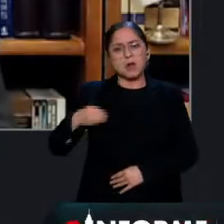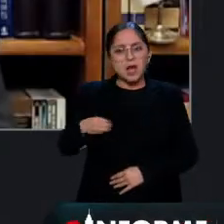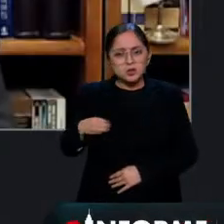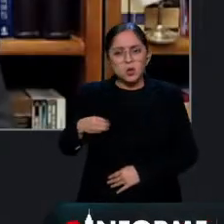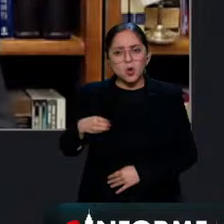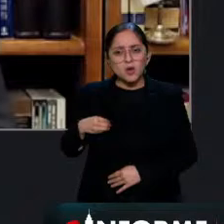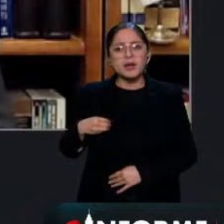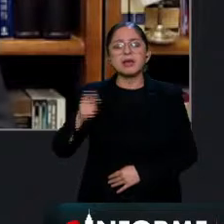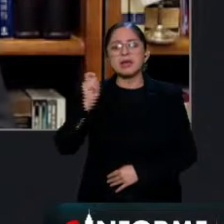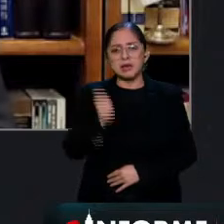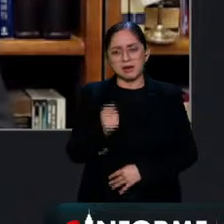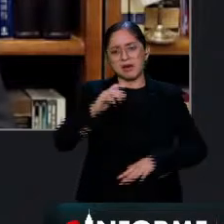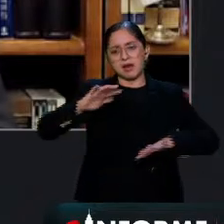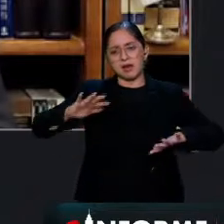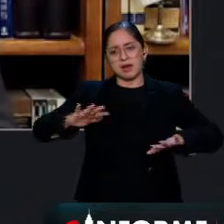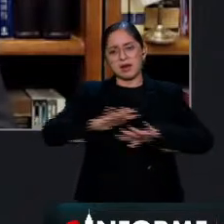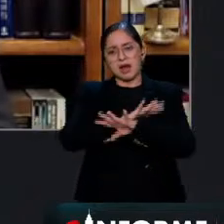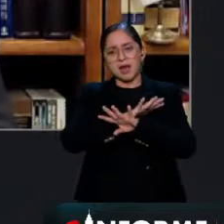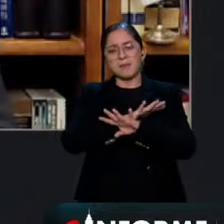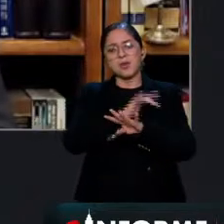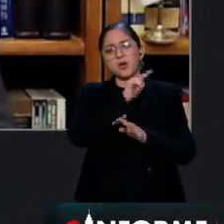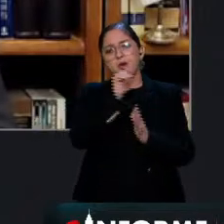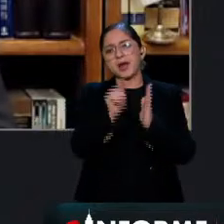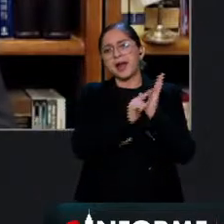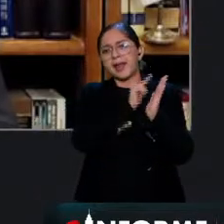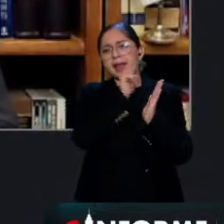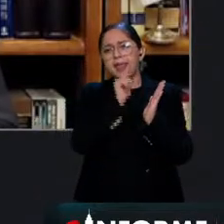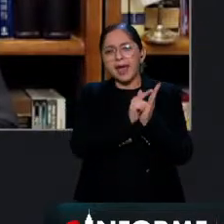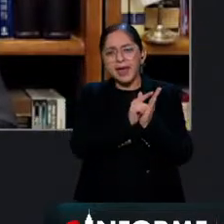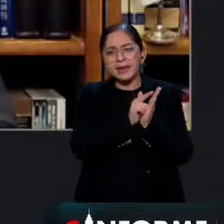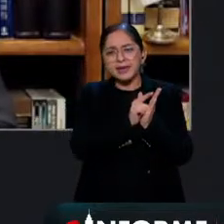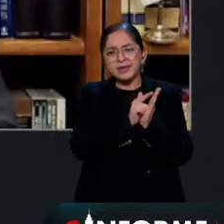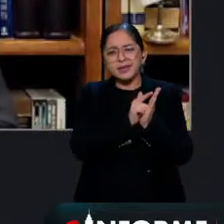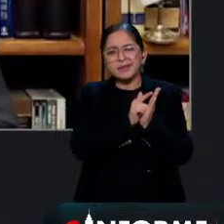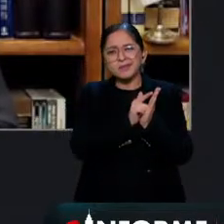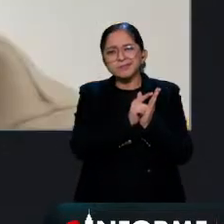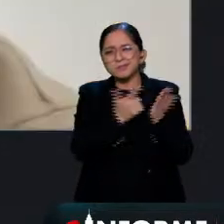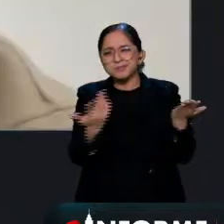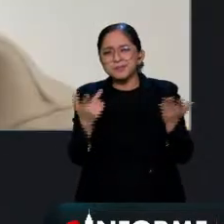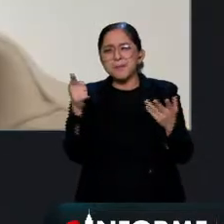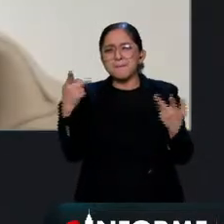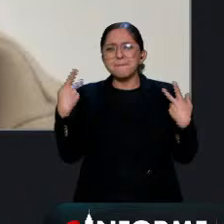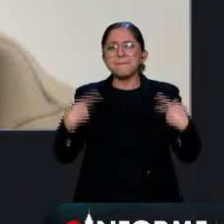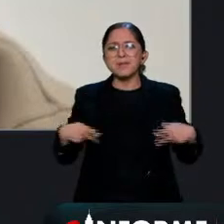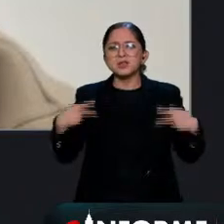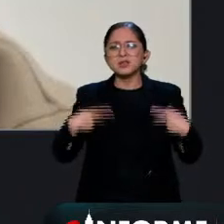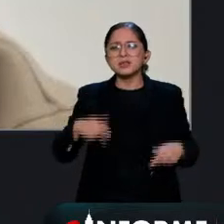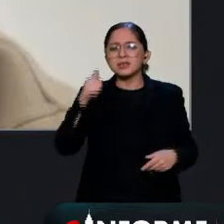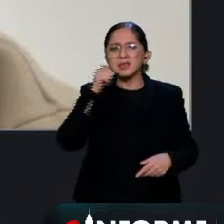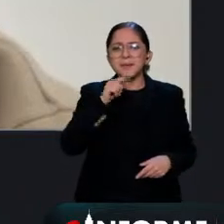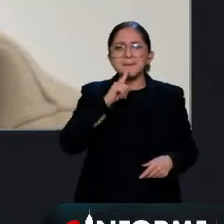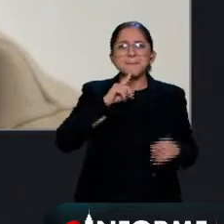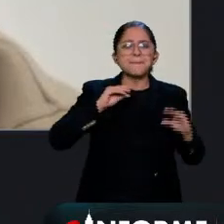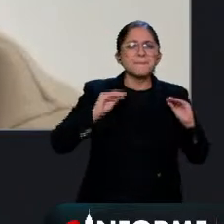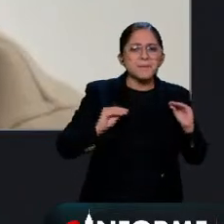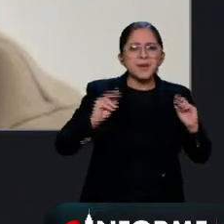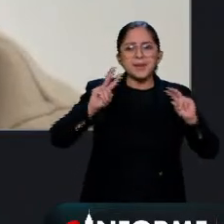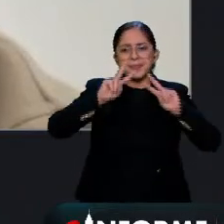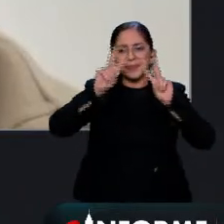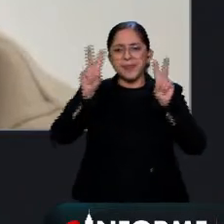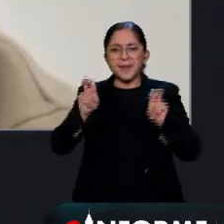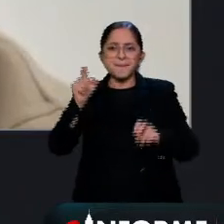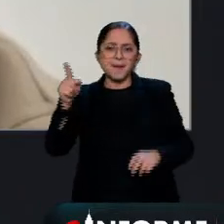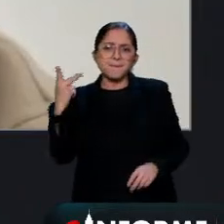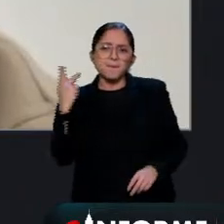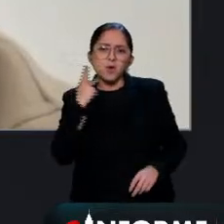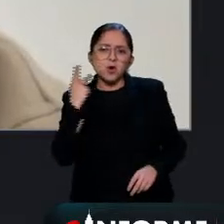que vaya en el sentido que nadie habla en el sentido de la modernización política que requiere